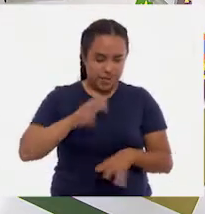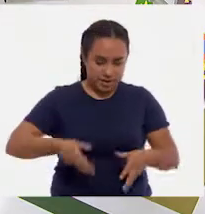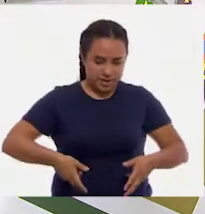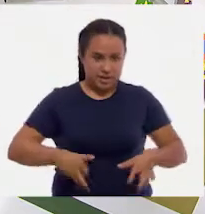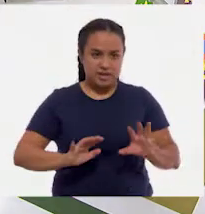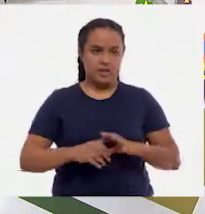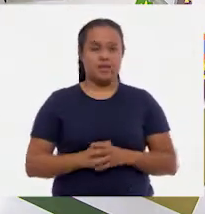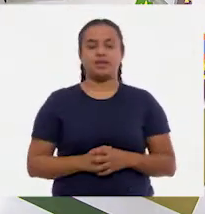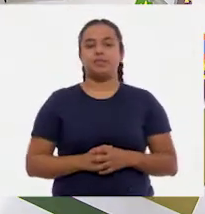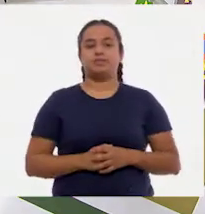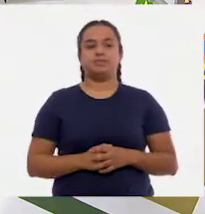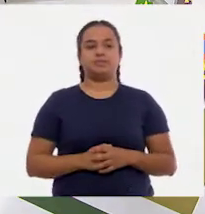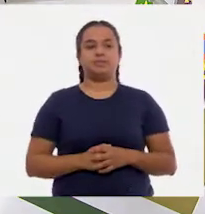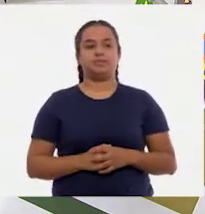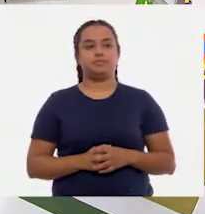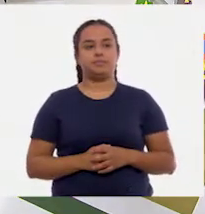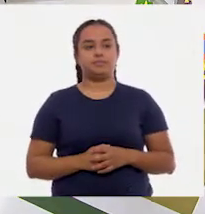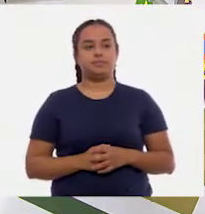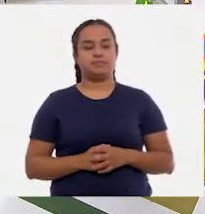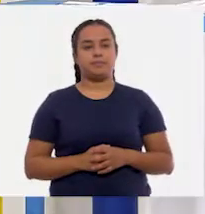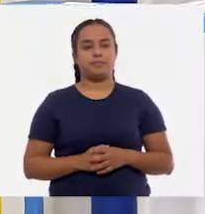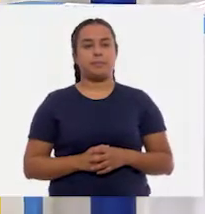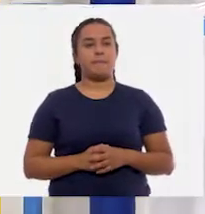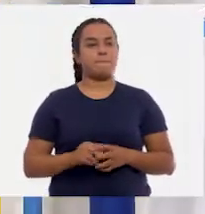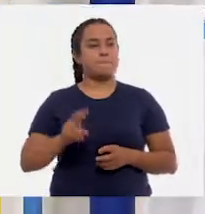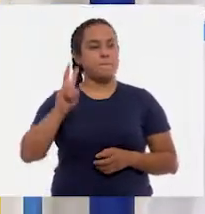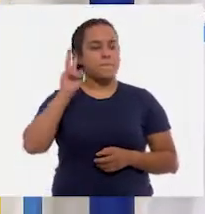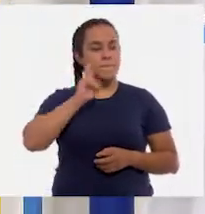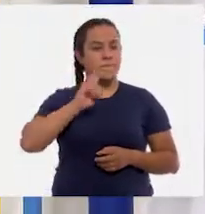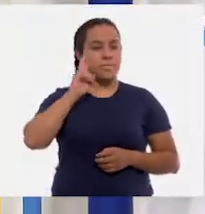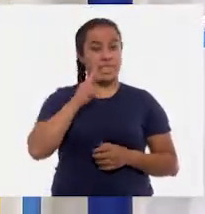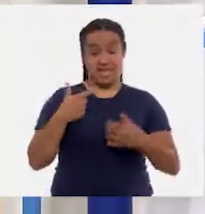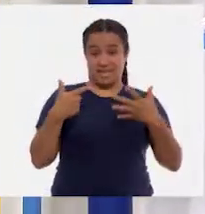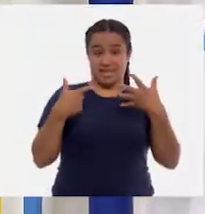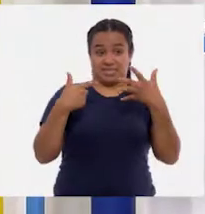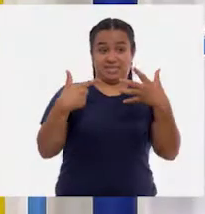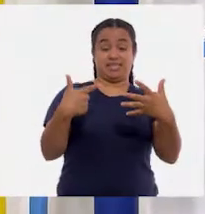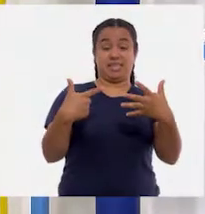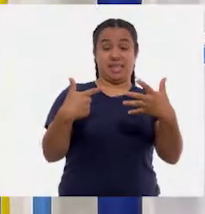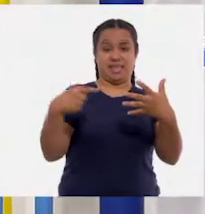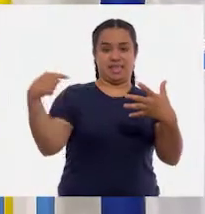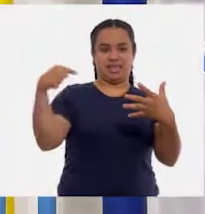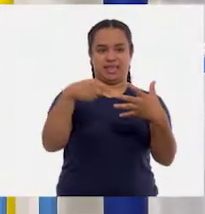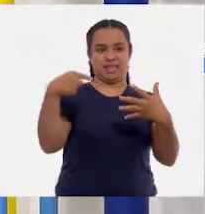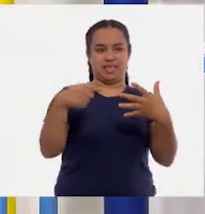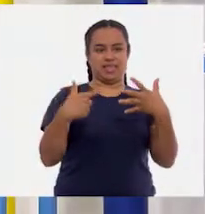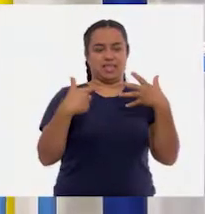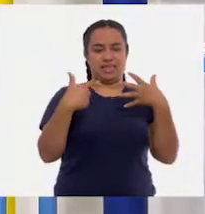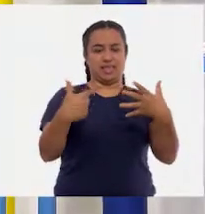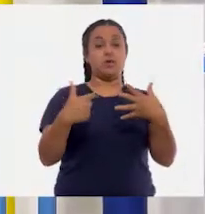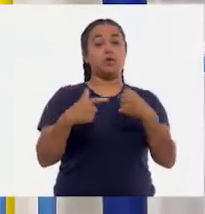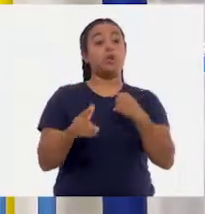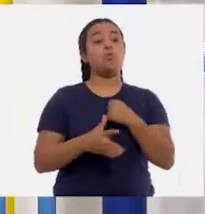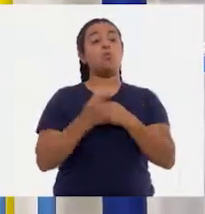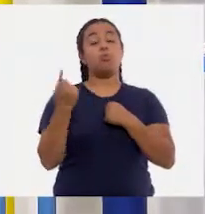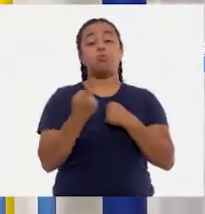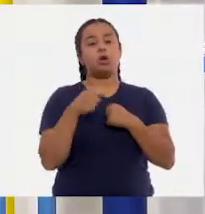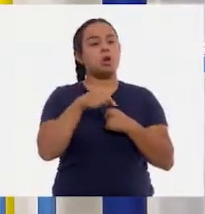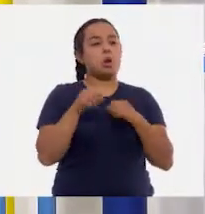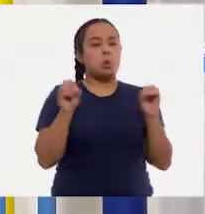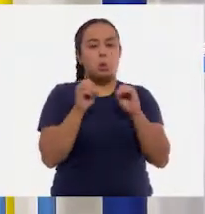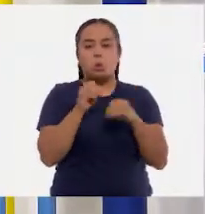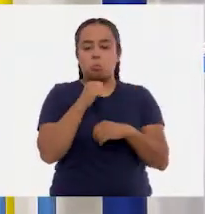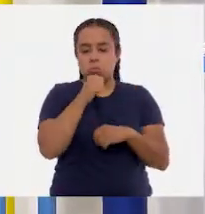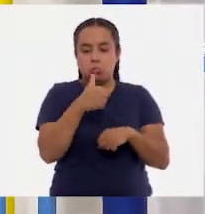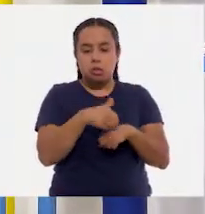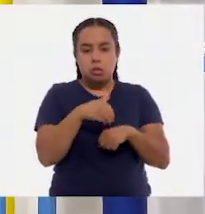diferente. ¿Qué les parece si hacemos al siete el número honorario de esta ocasión? Porque es el único que no ha salido,